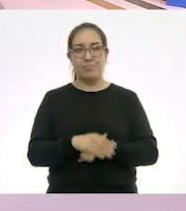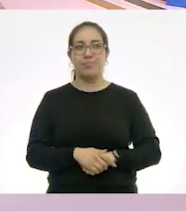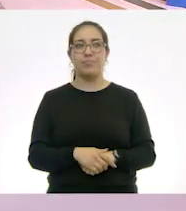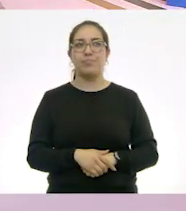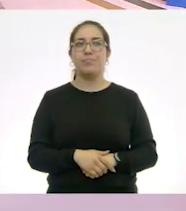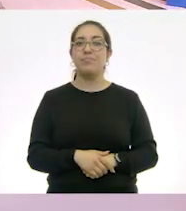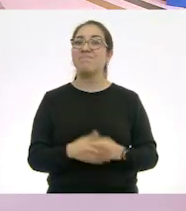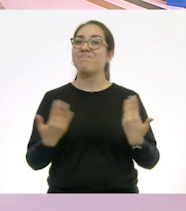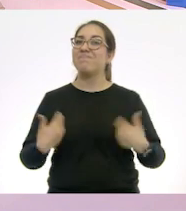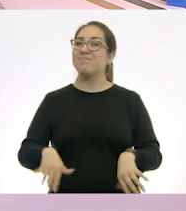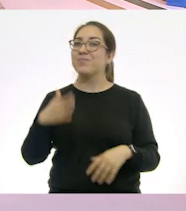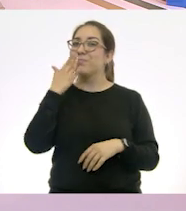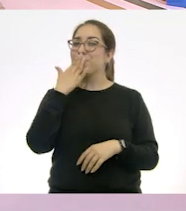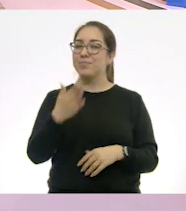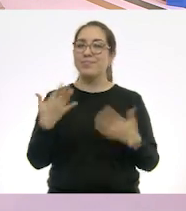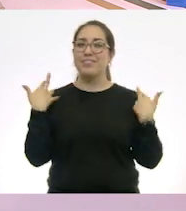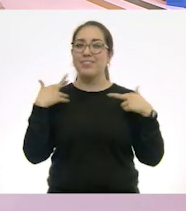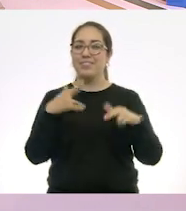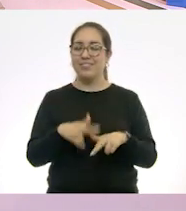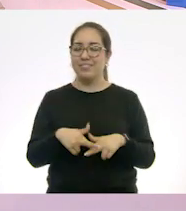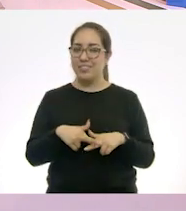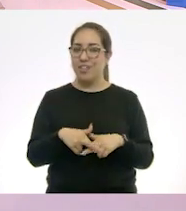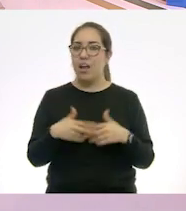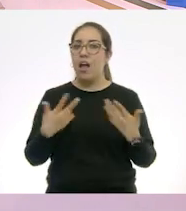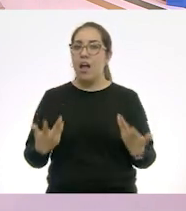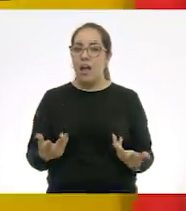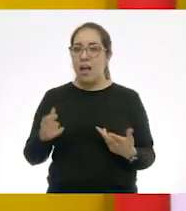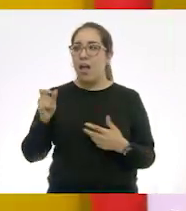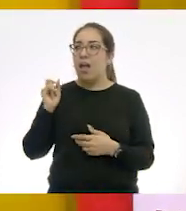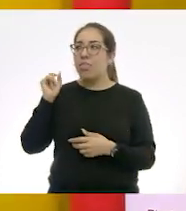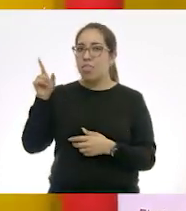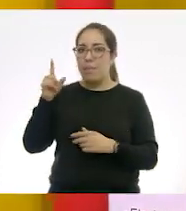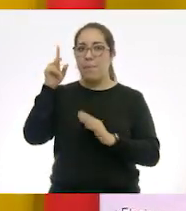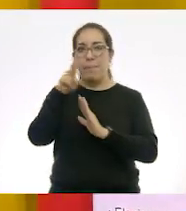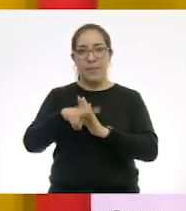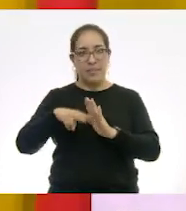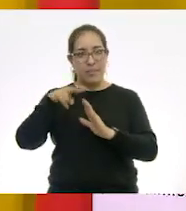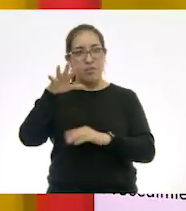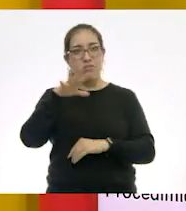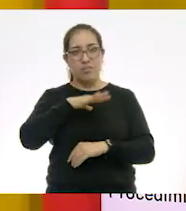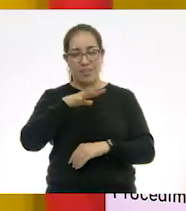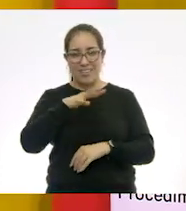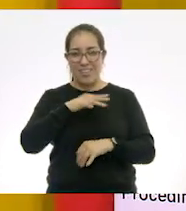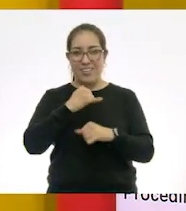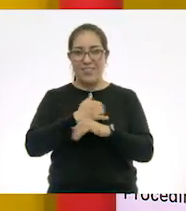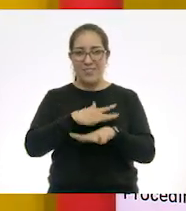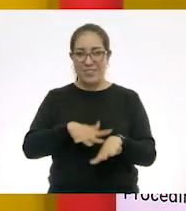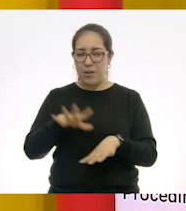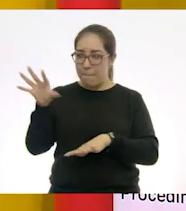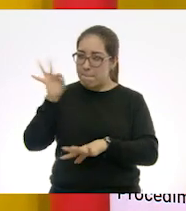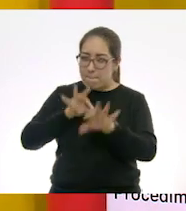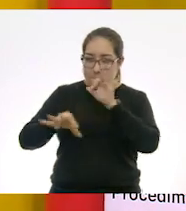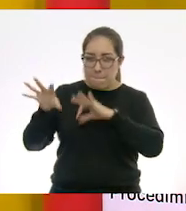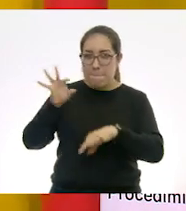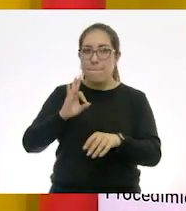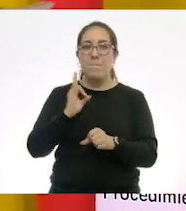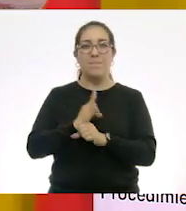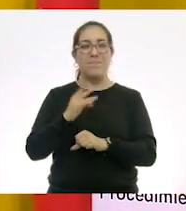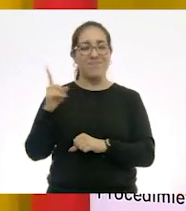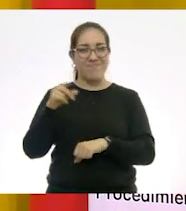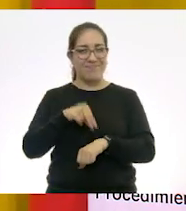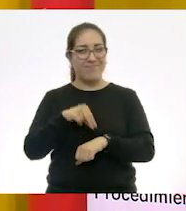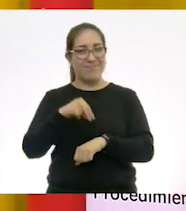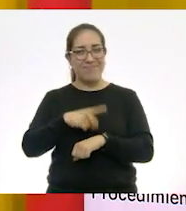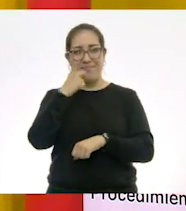Muy bien, maestro Ramiro. Entonces, también en videos podemos sacar información, como en este caso, que el médico nos dijo